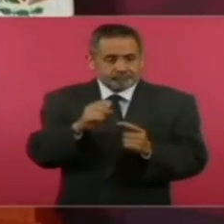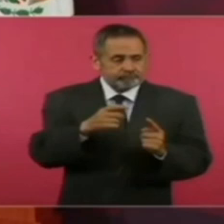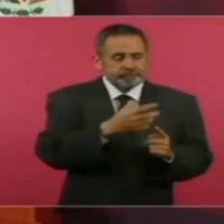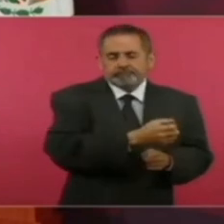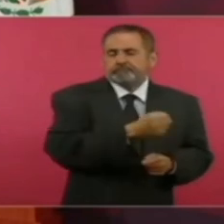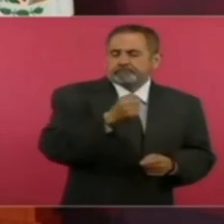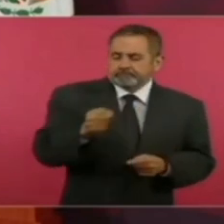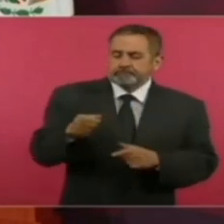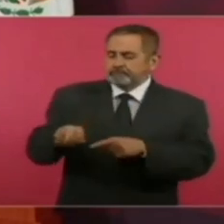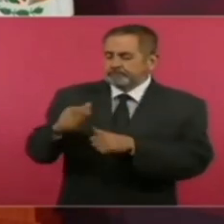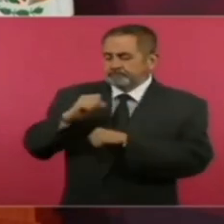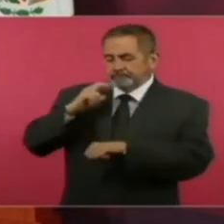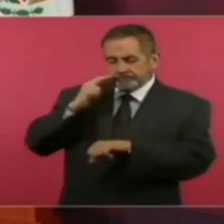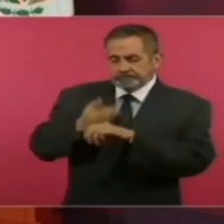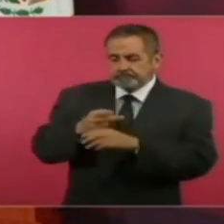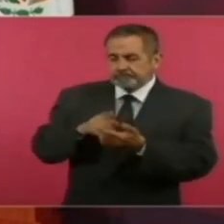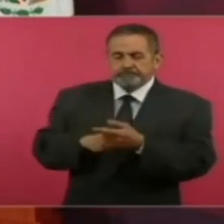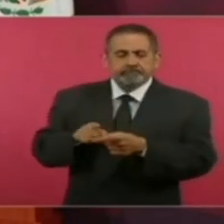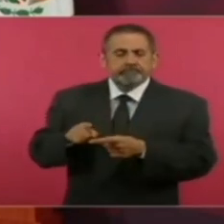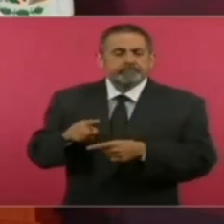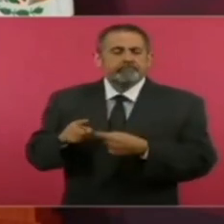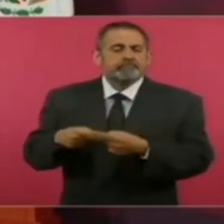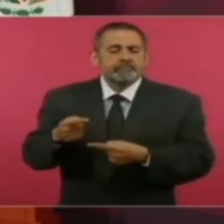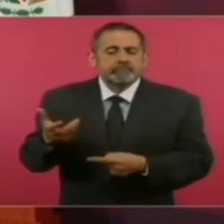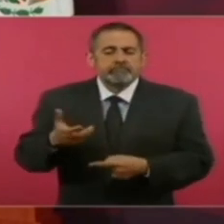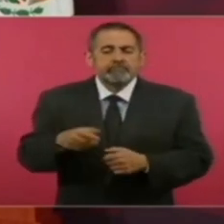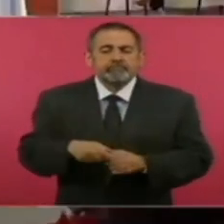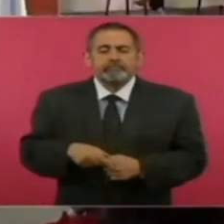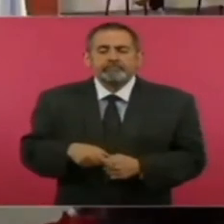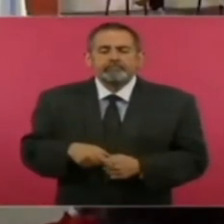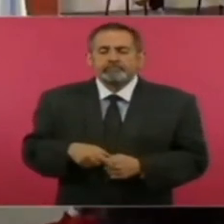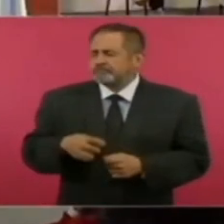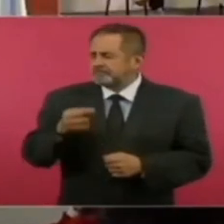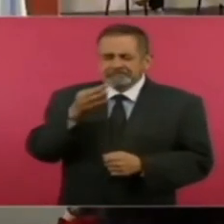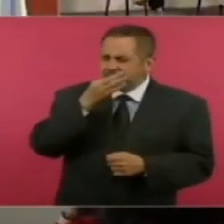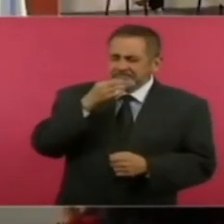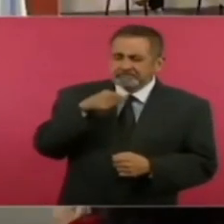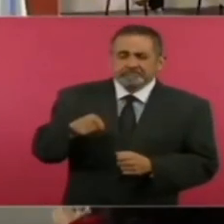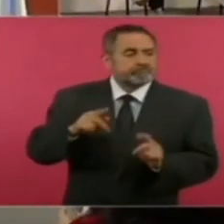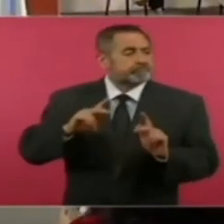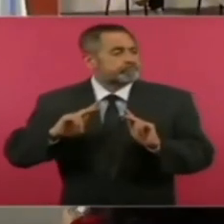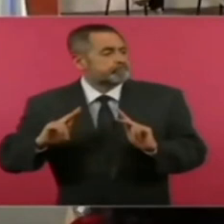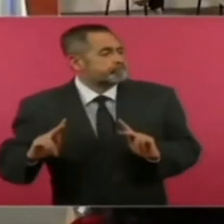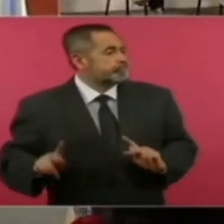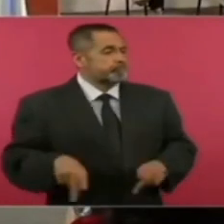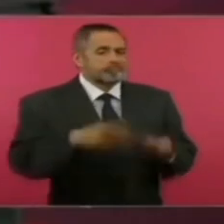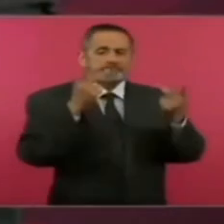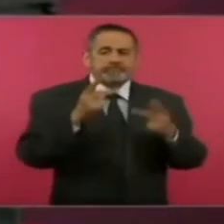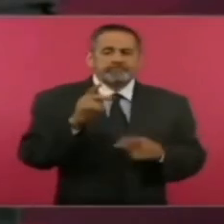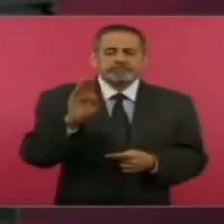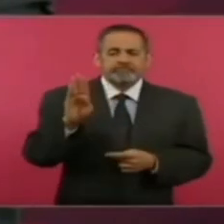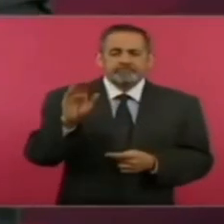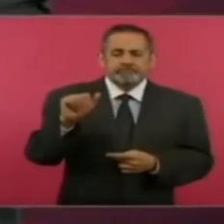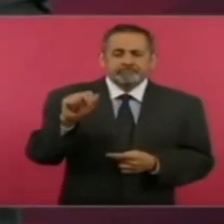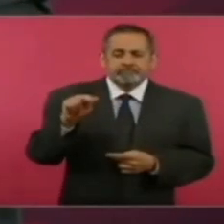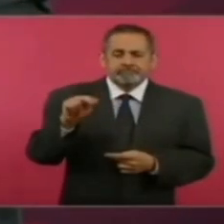y con Gil Díaz fue la venta de Banamex a Citigroup